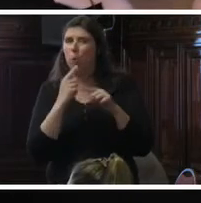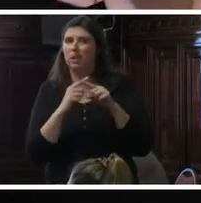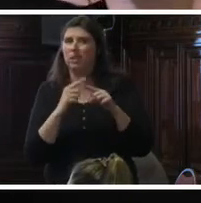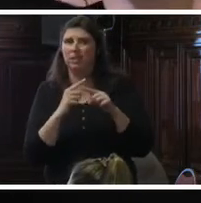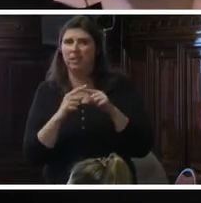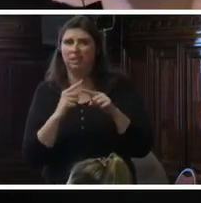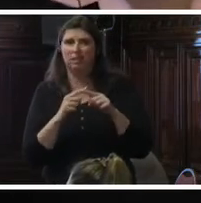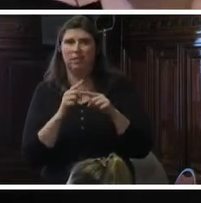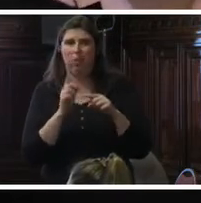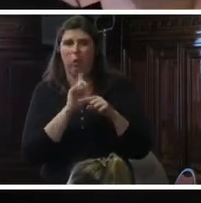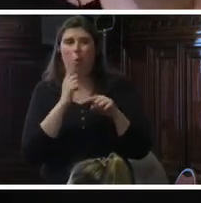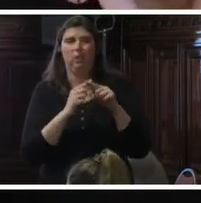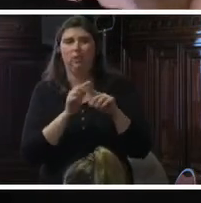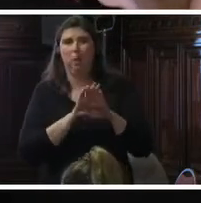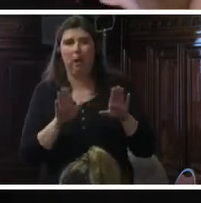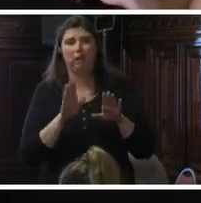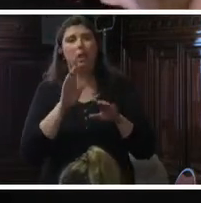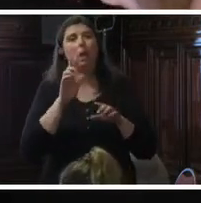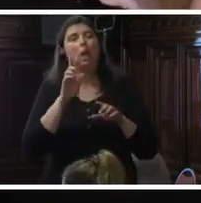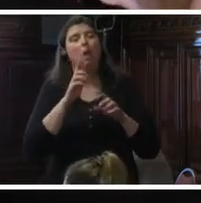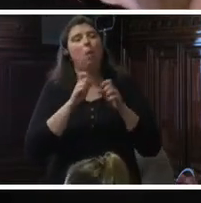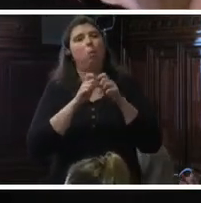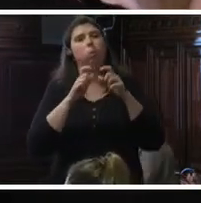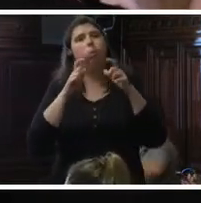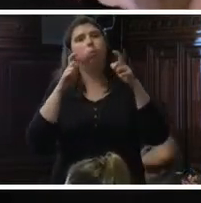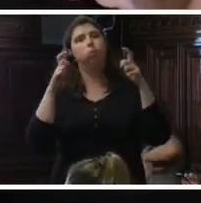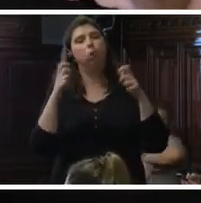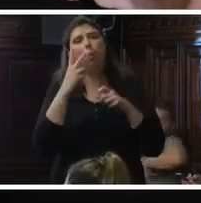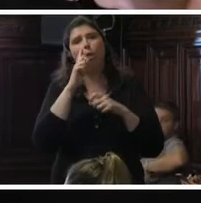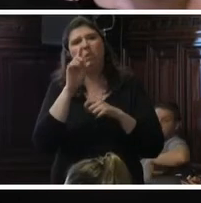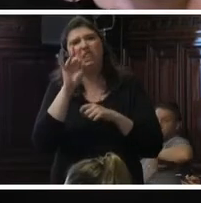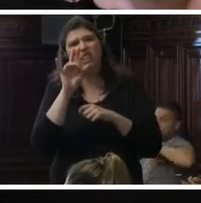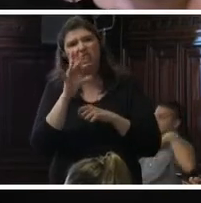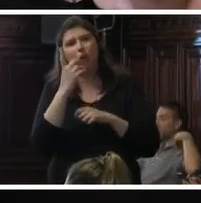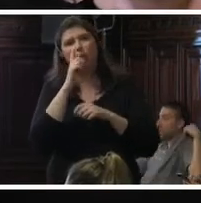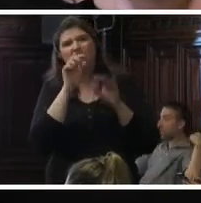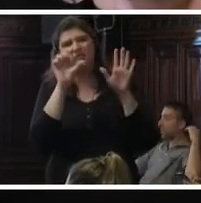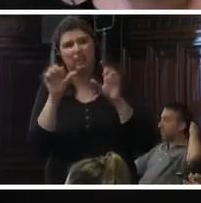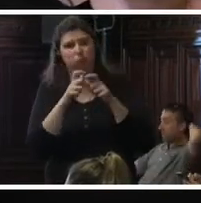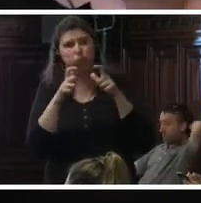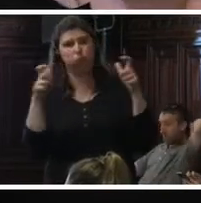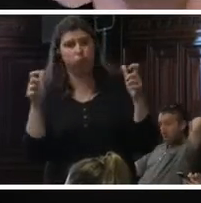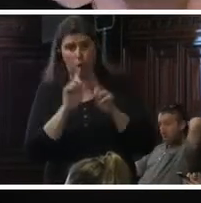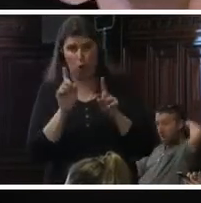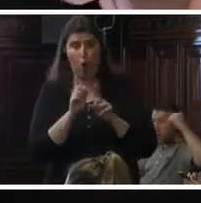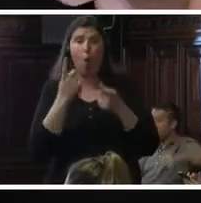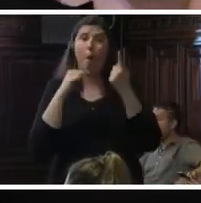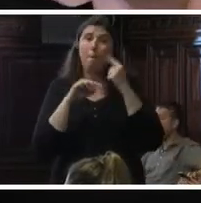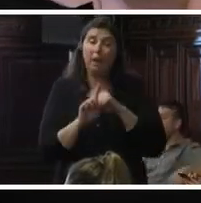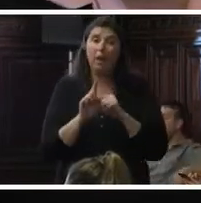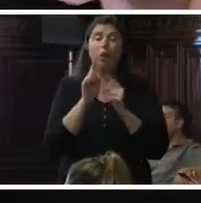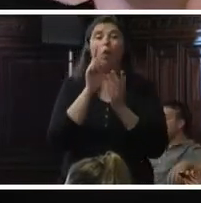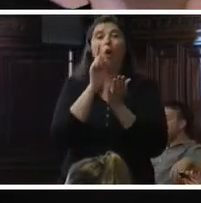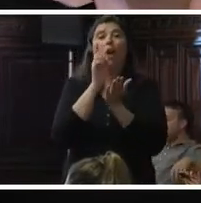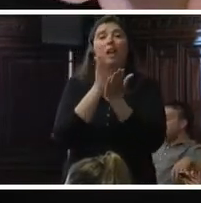de casos como en 2015, 2016, pero en el estado de Pernambuco todas las semanas aparecen casos de